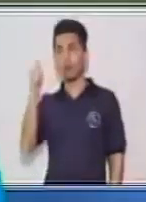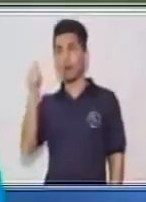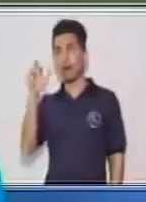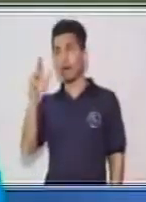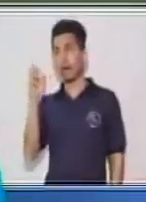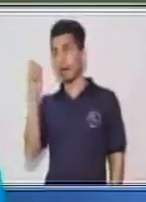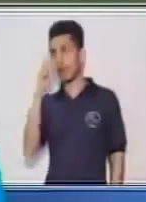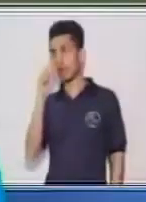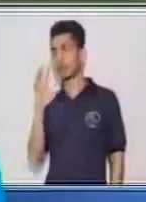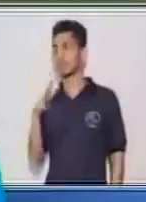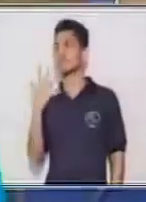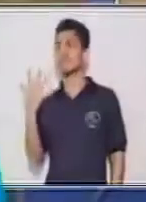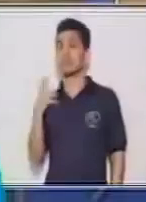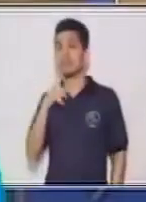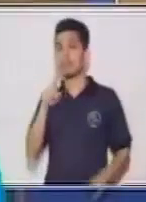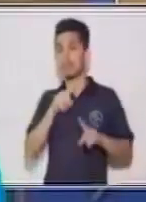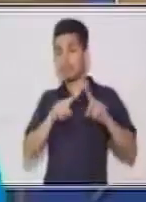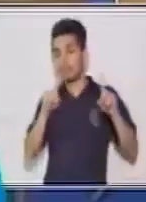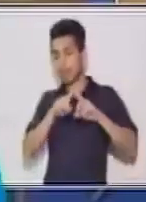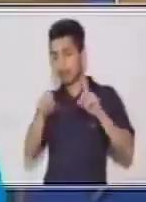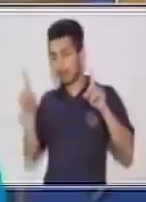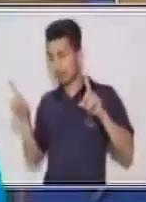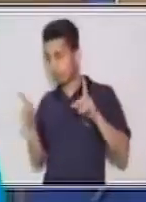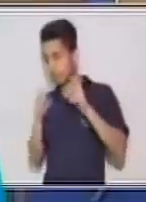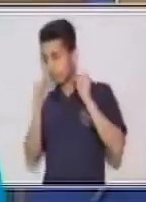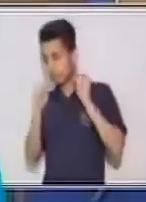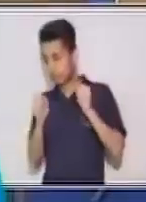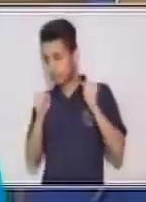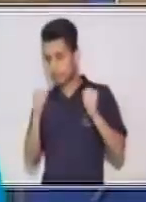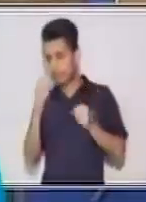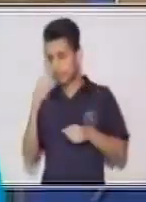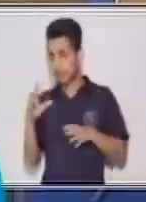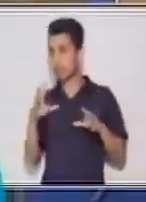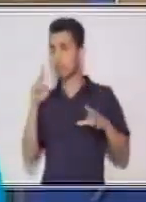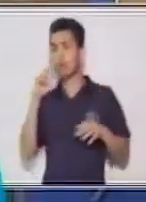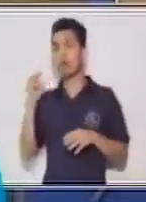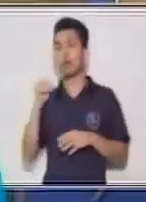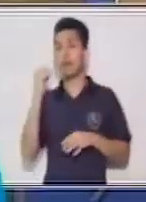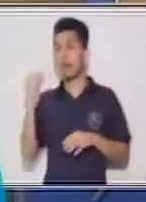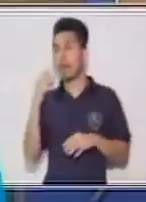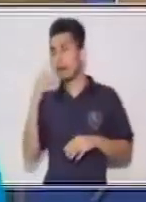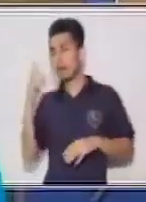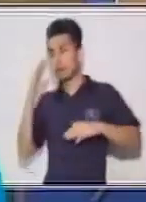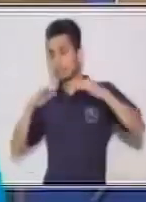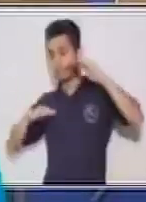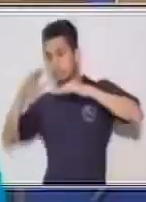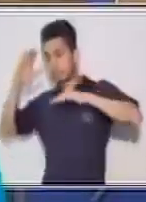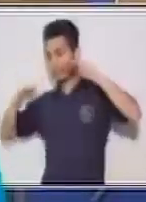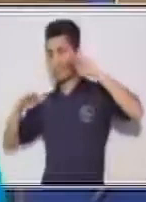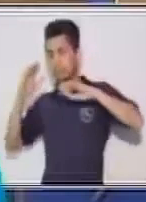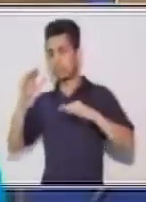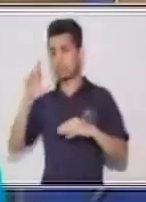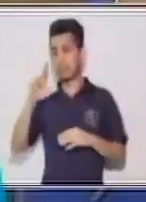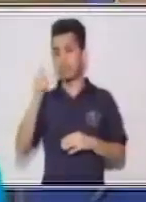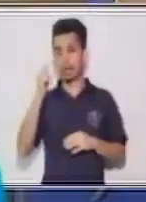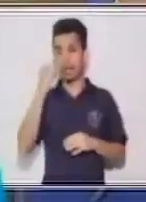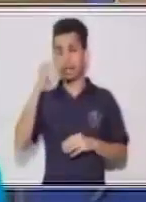de la dificultad diferente. ¿Por qué? Porque sí se altera lo que corresponde a la raíz.